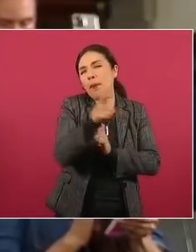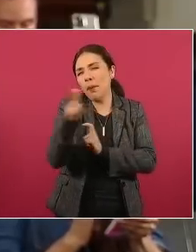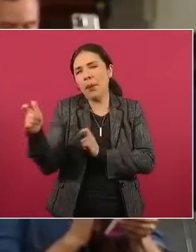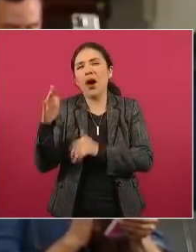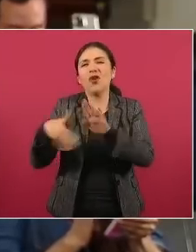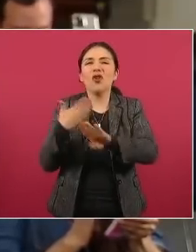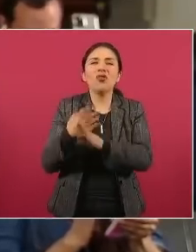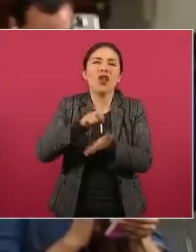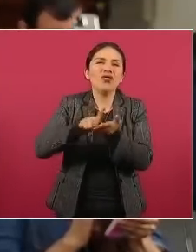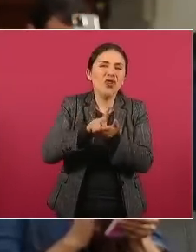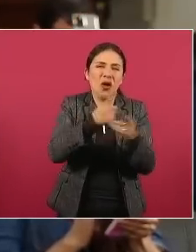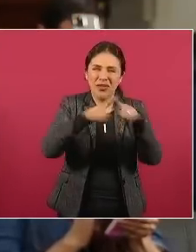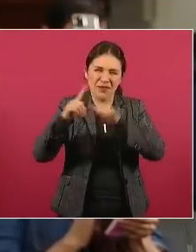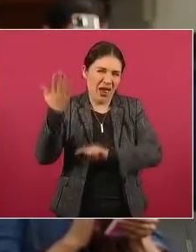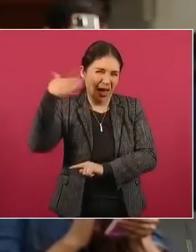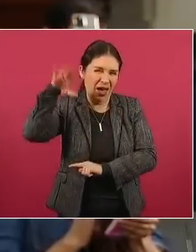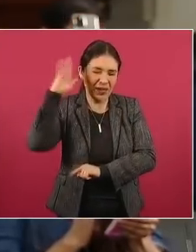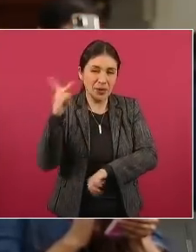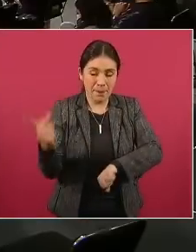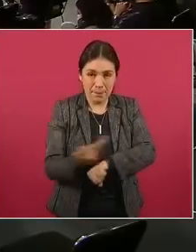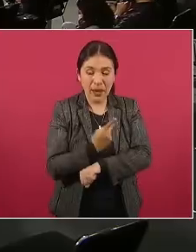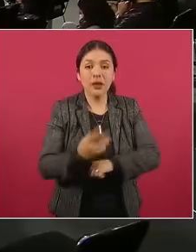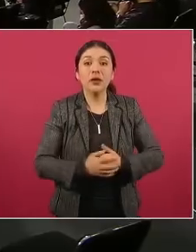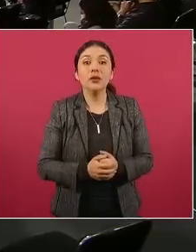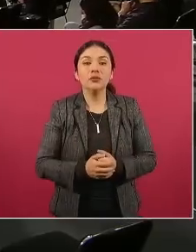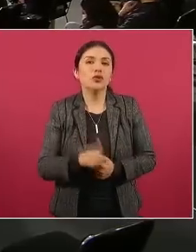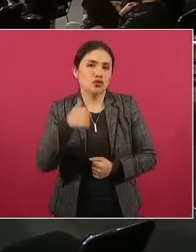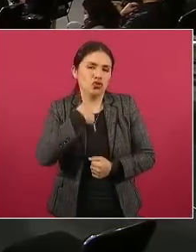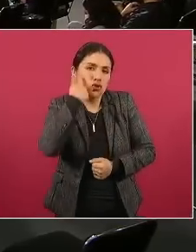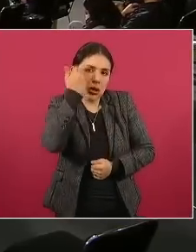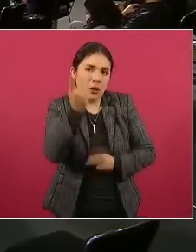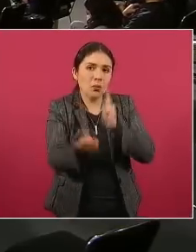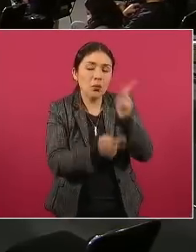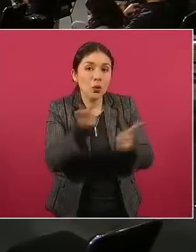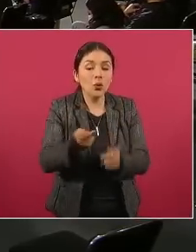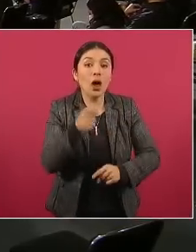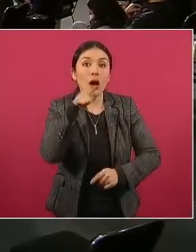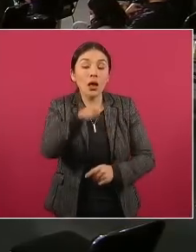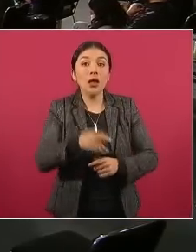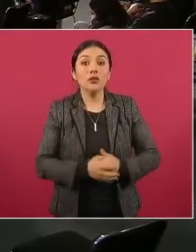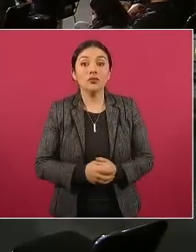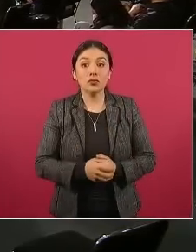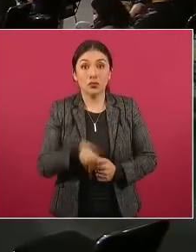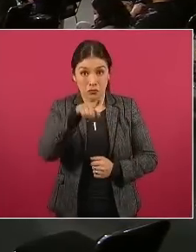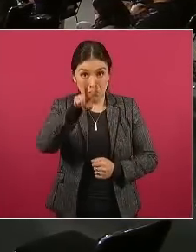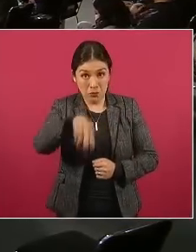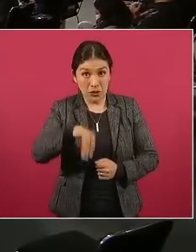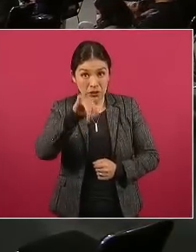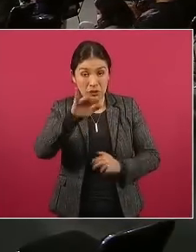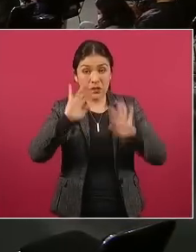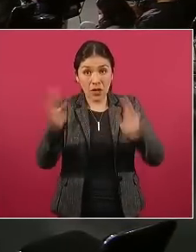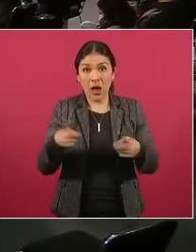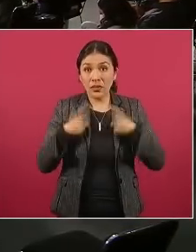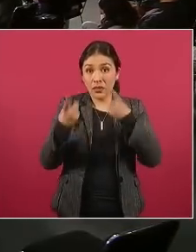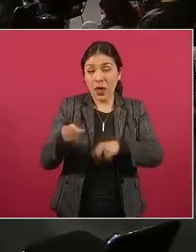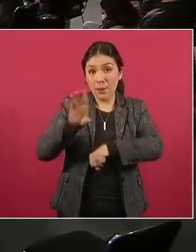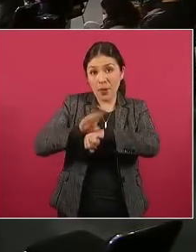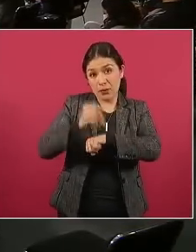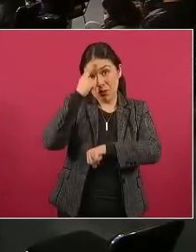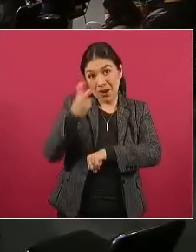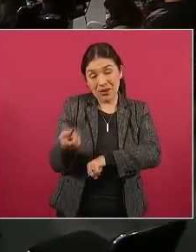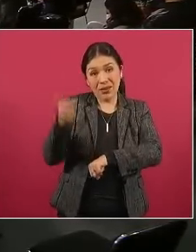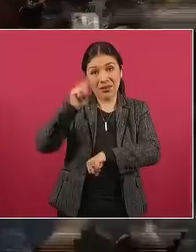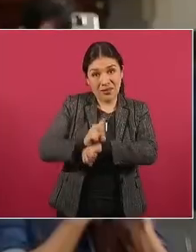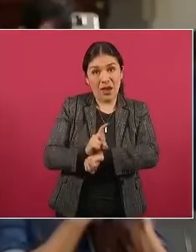verdaderamente vergonzoso está defendiendo a los criminales repito de una de las épocas más dolorosas de la